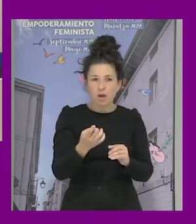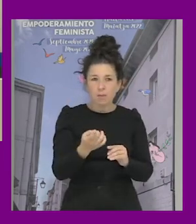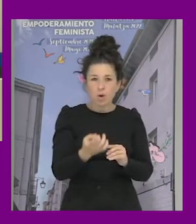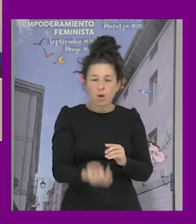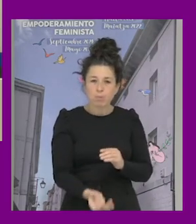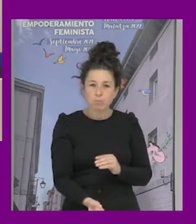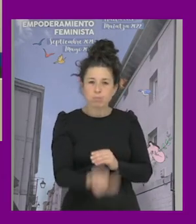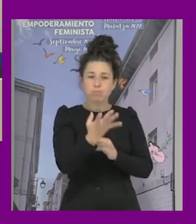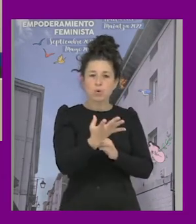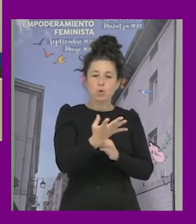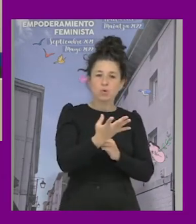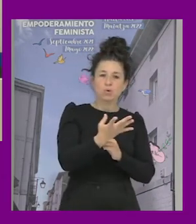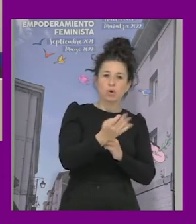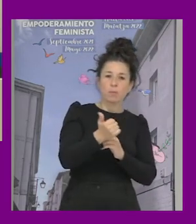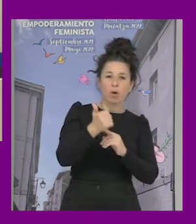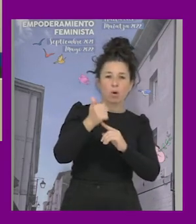para mí